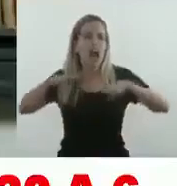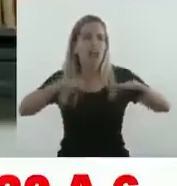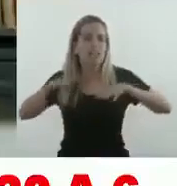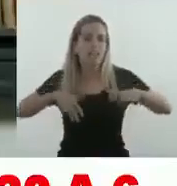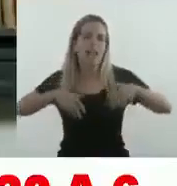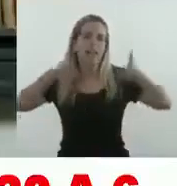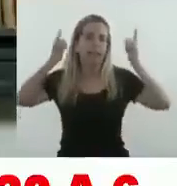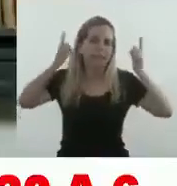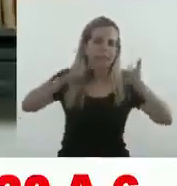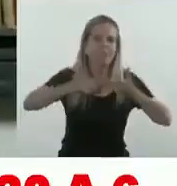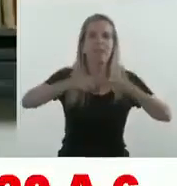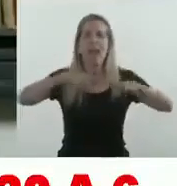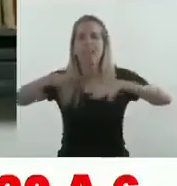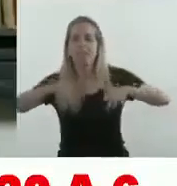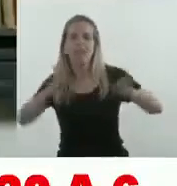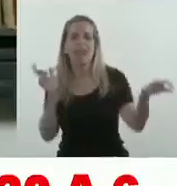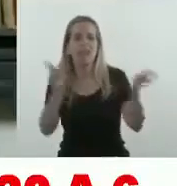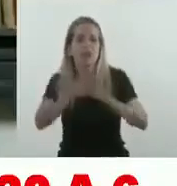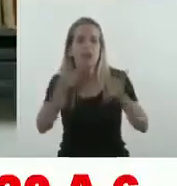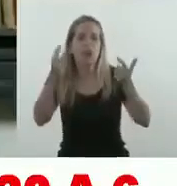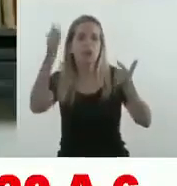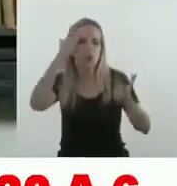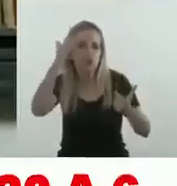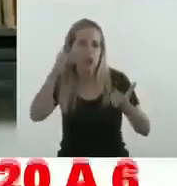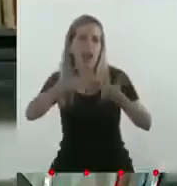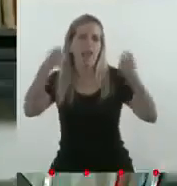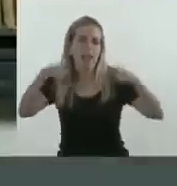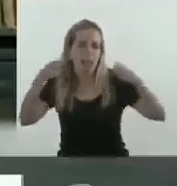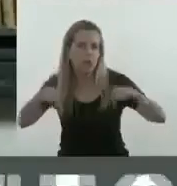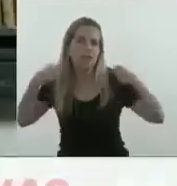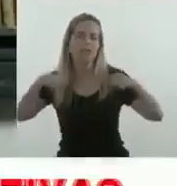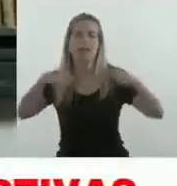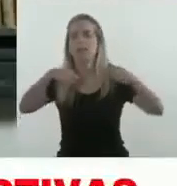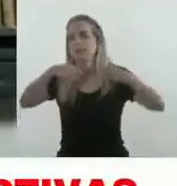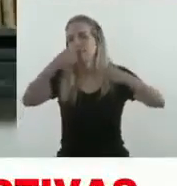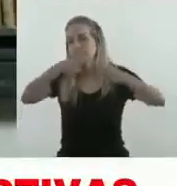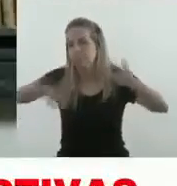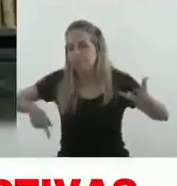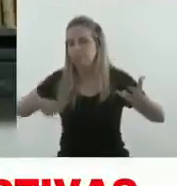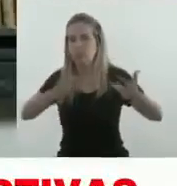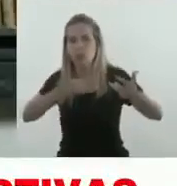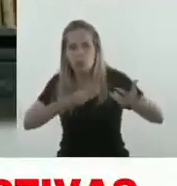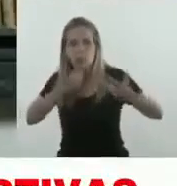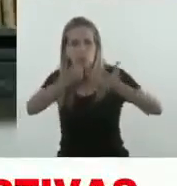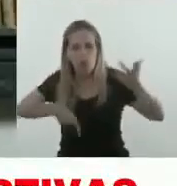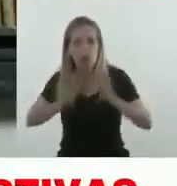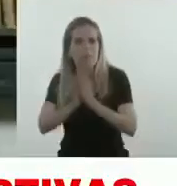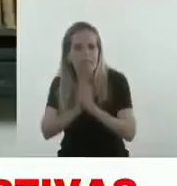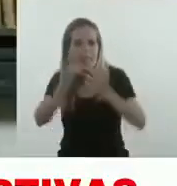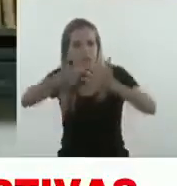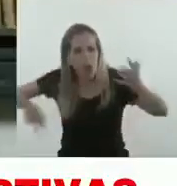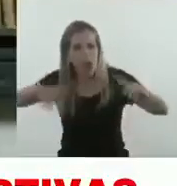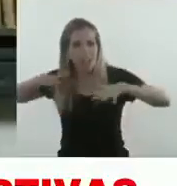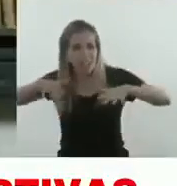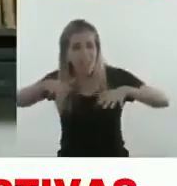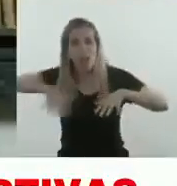recreativas, sociales, culturales, deportivas y religiosas que se hagan en